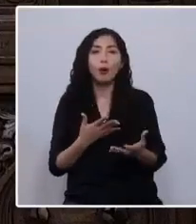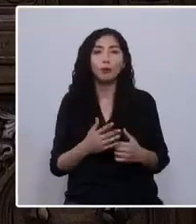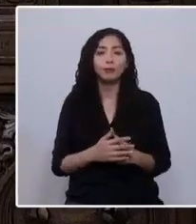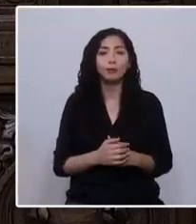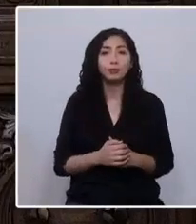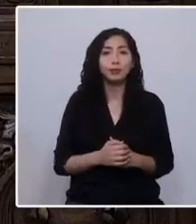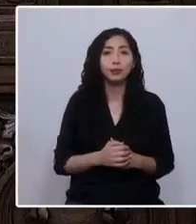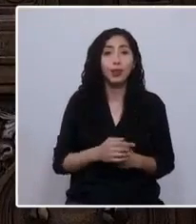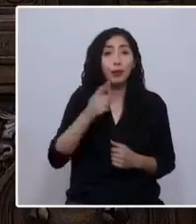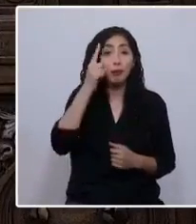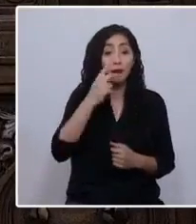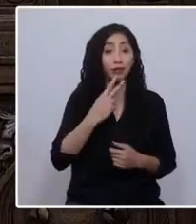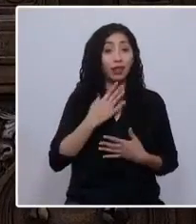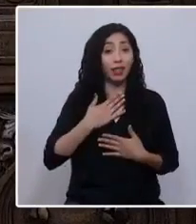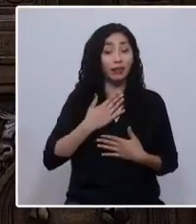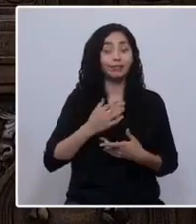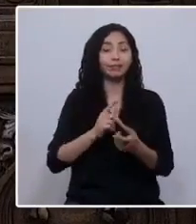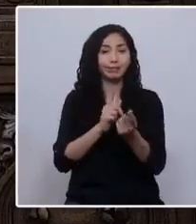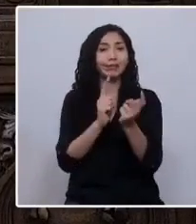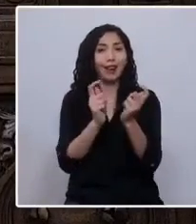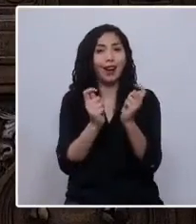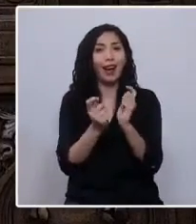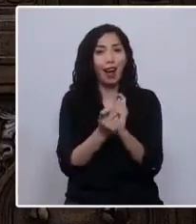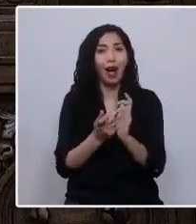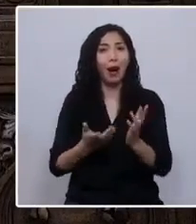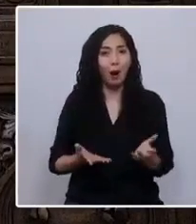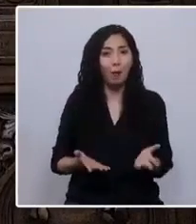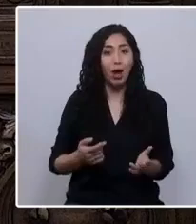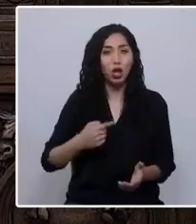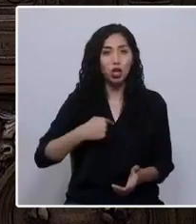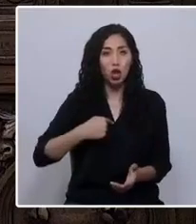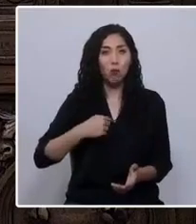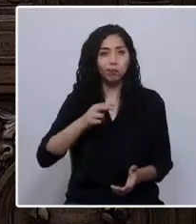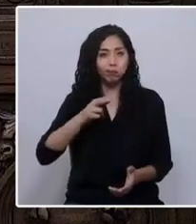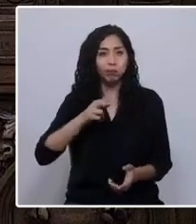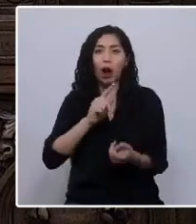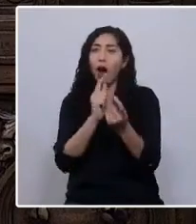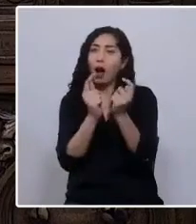Pero la vida cambia. Me volví ambientalista por dolor.